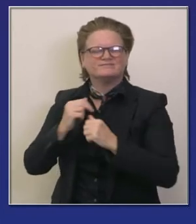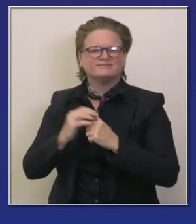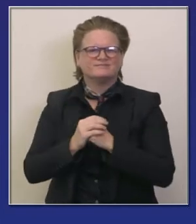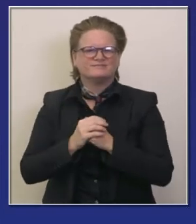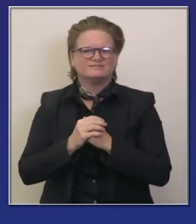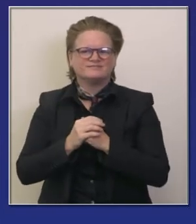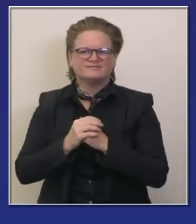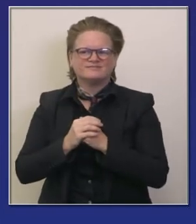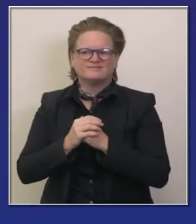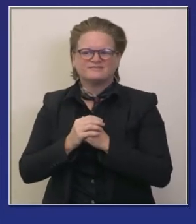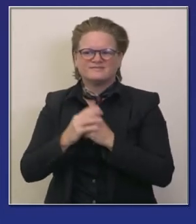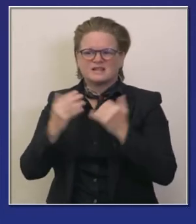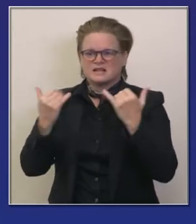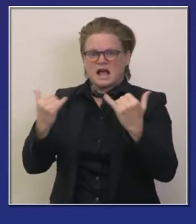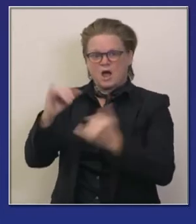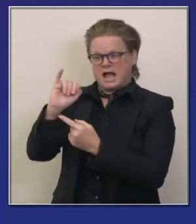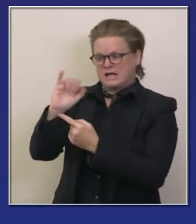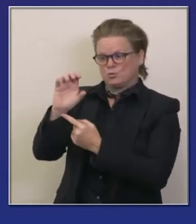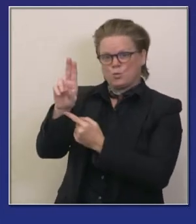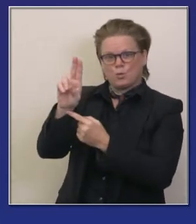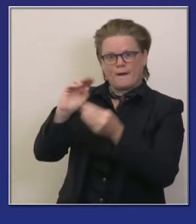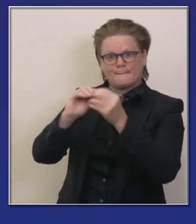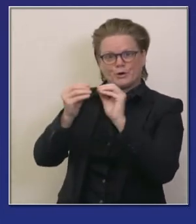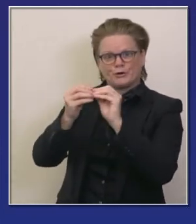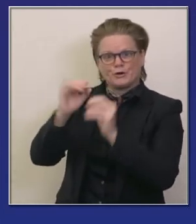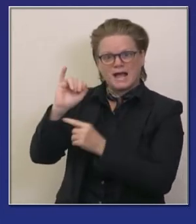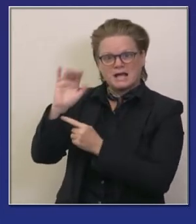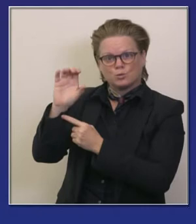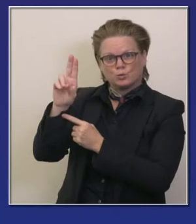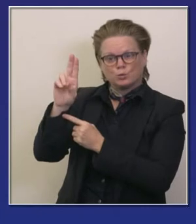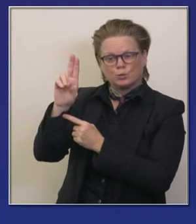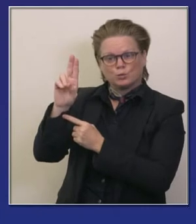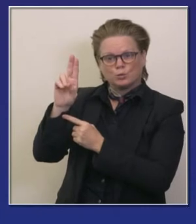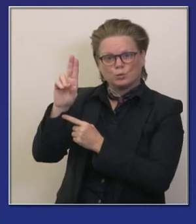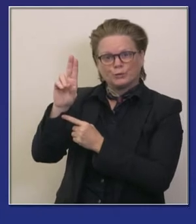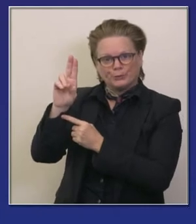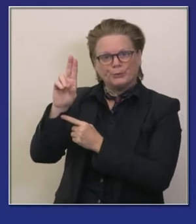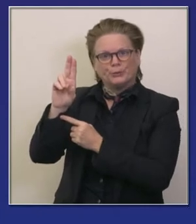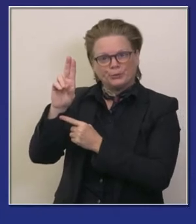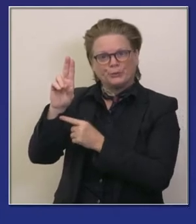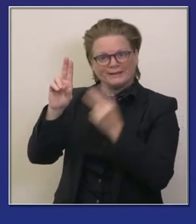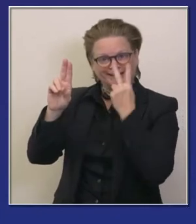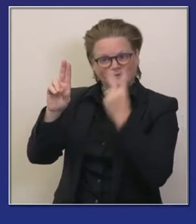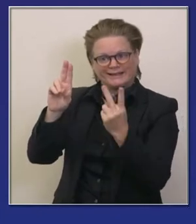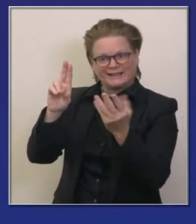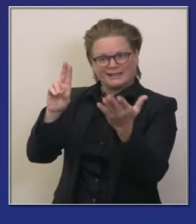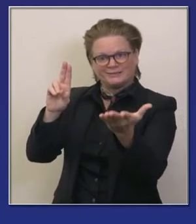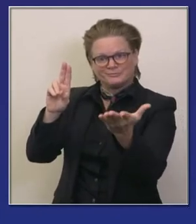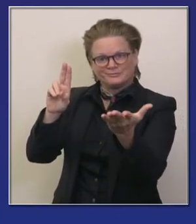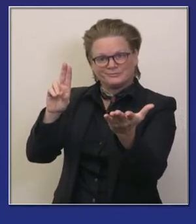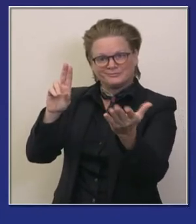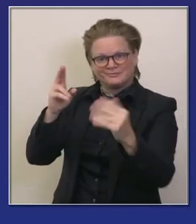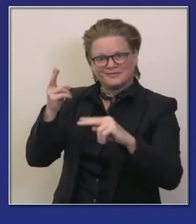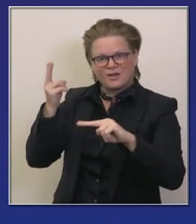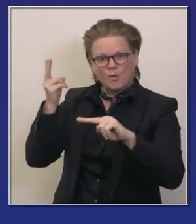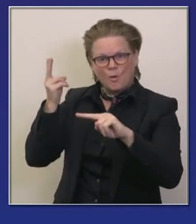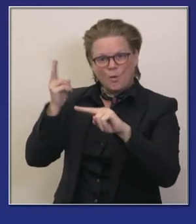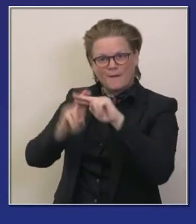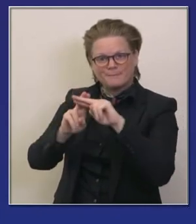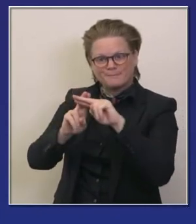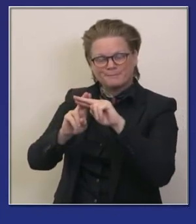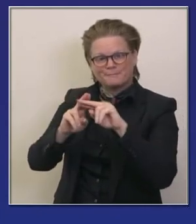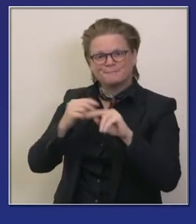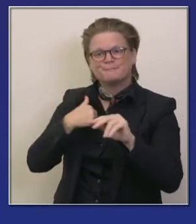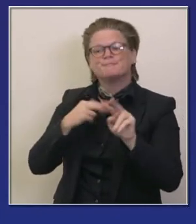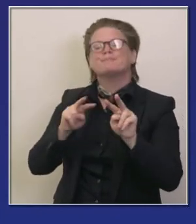cuidado intensivo y por eso la semana pasada las mencionamos siempre las mencionamos y particularmente las últimas 24